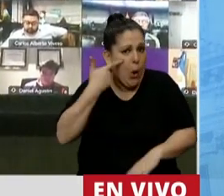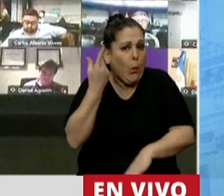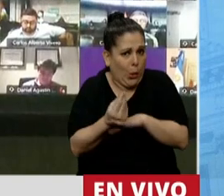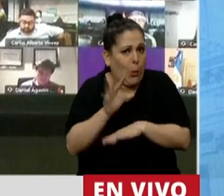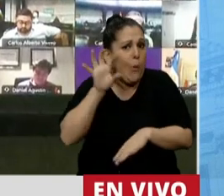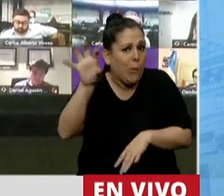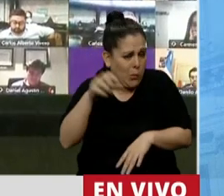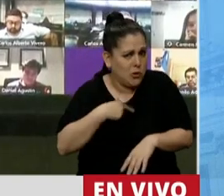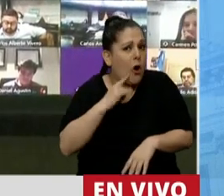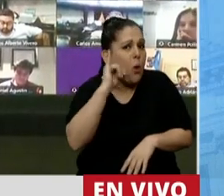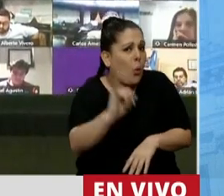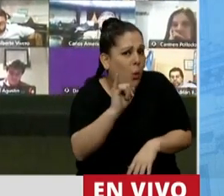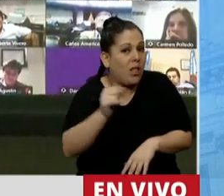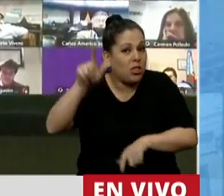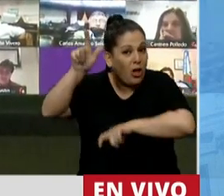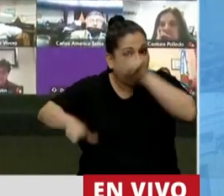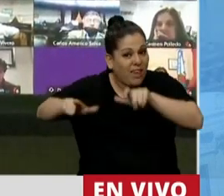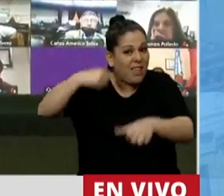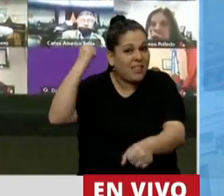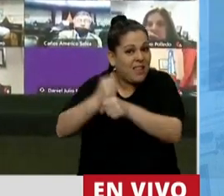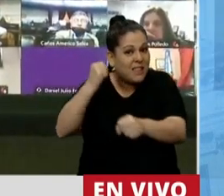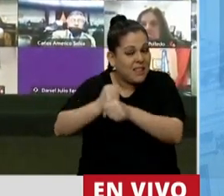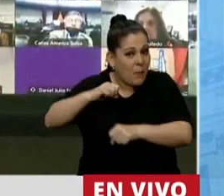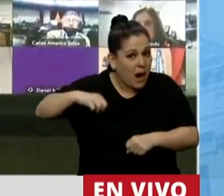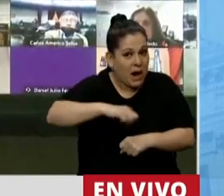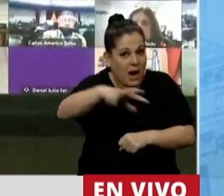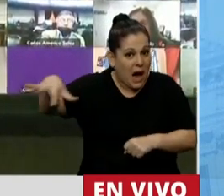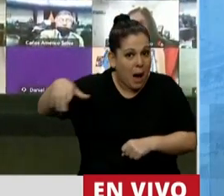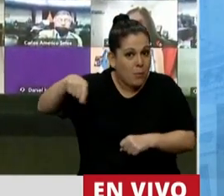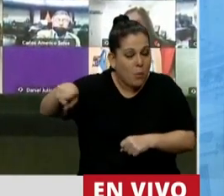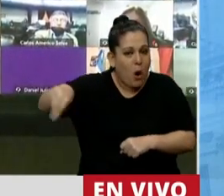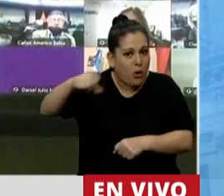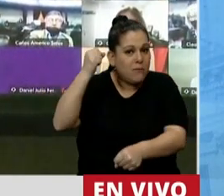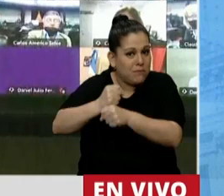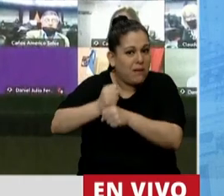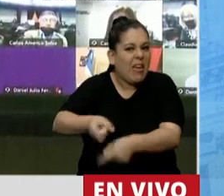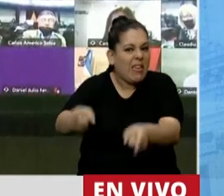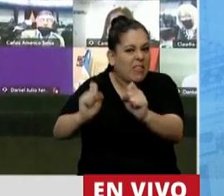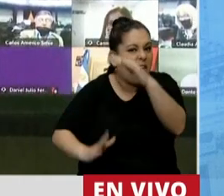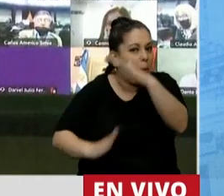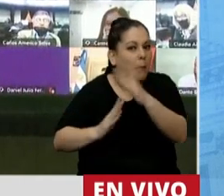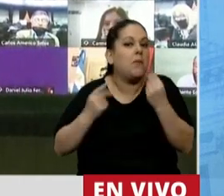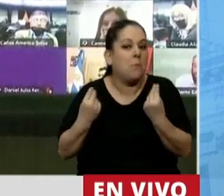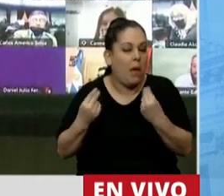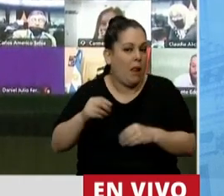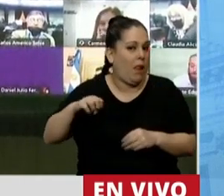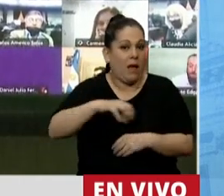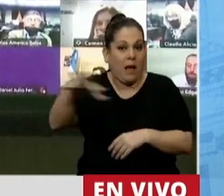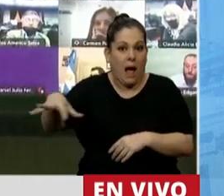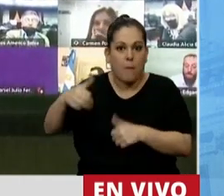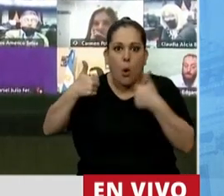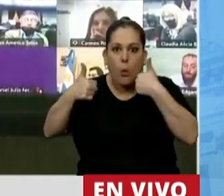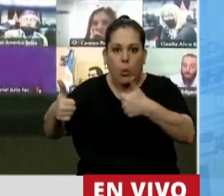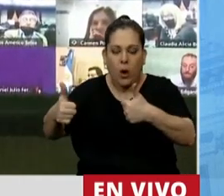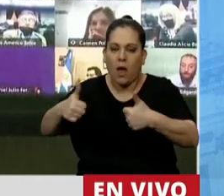y les cuento que quienes mueven la economía de cada una de las localidades del interior es el campo. Cuando el campo anda bien, todo